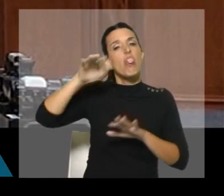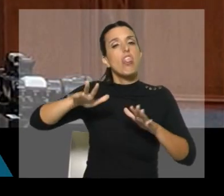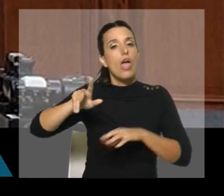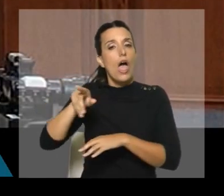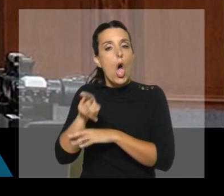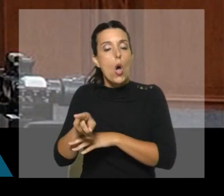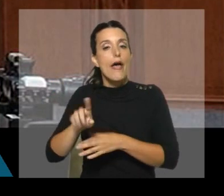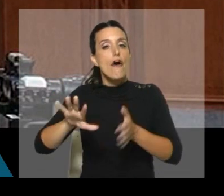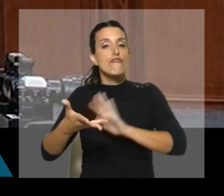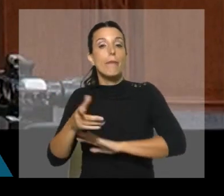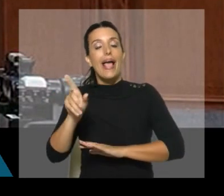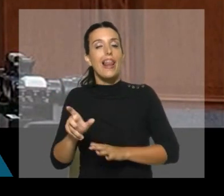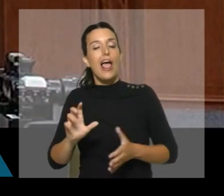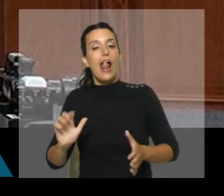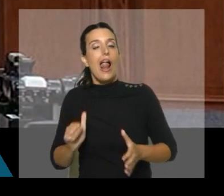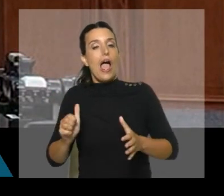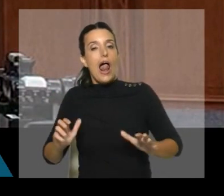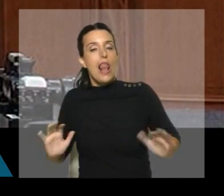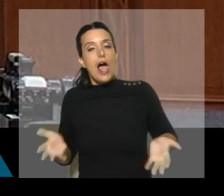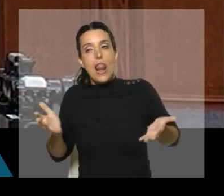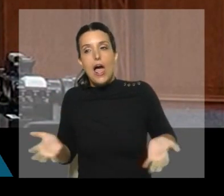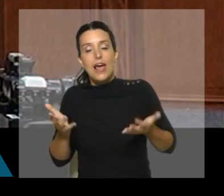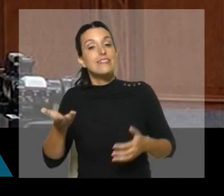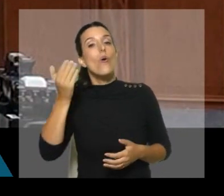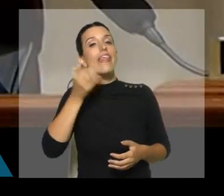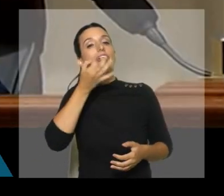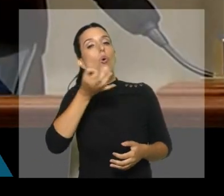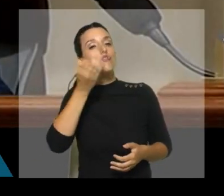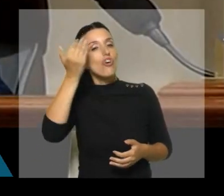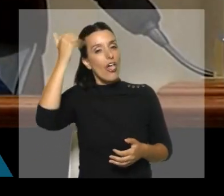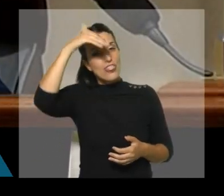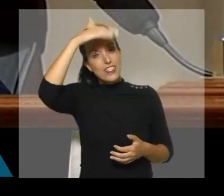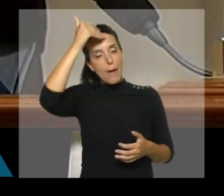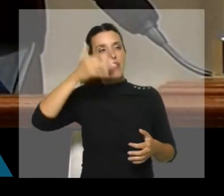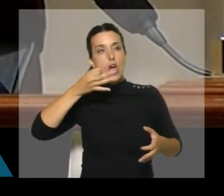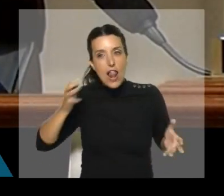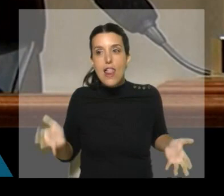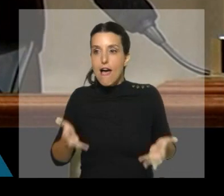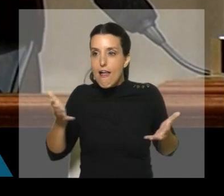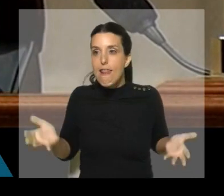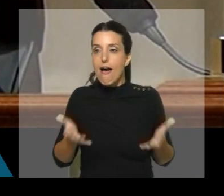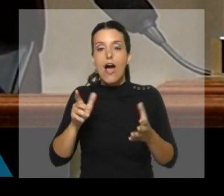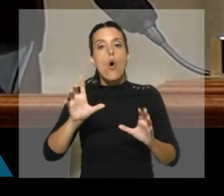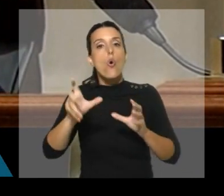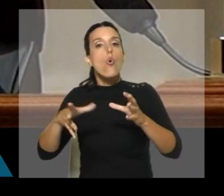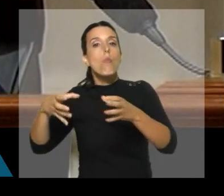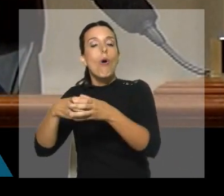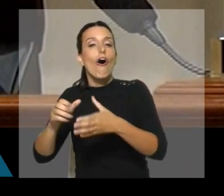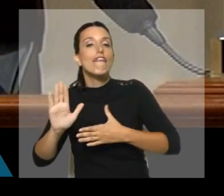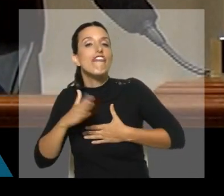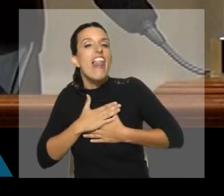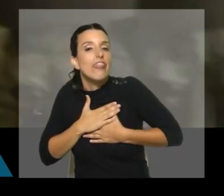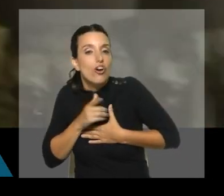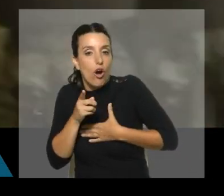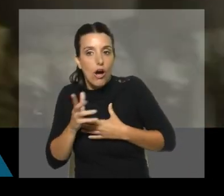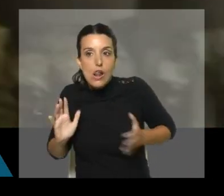incitar a la insurrección por aquel discurso tan vehemente que hizo ante sus partidarios antes de que ocurriera